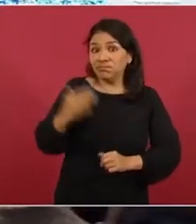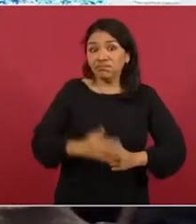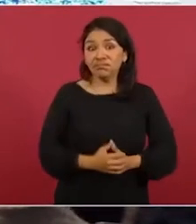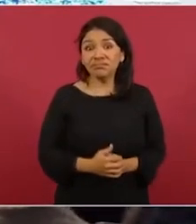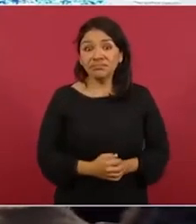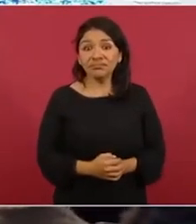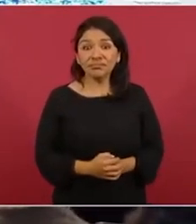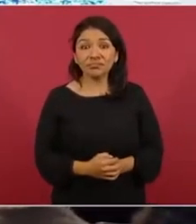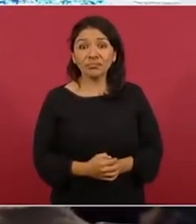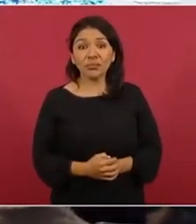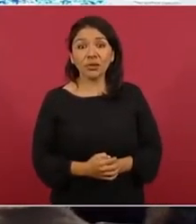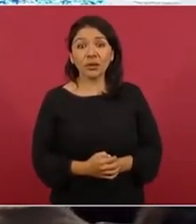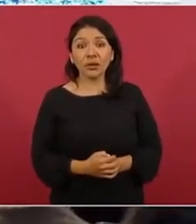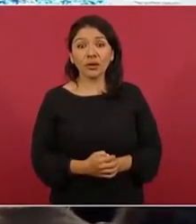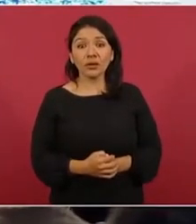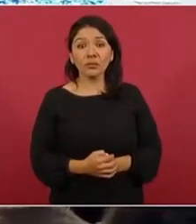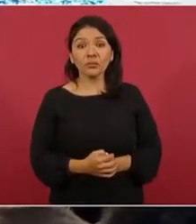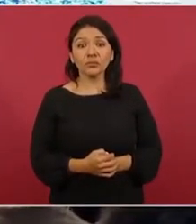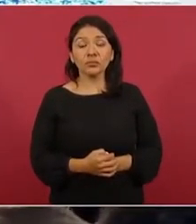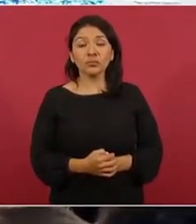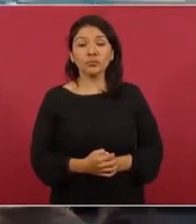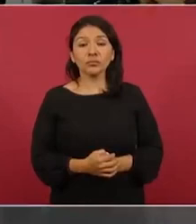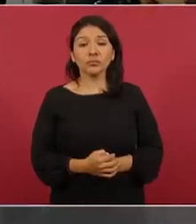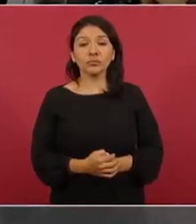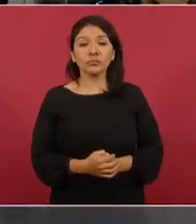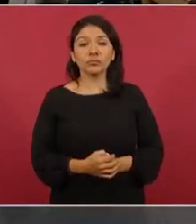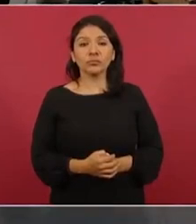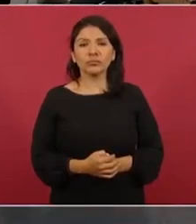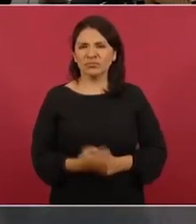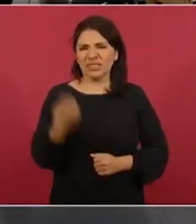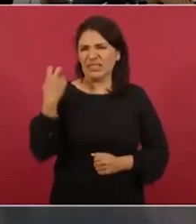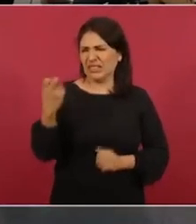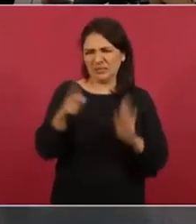¿Qué periodismo es este?